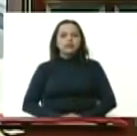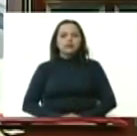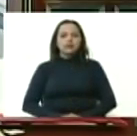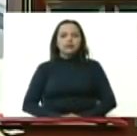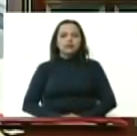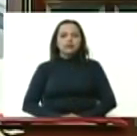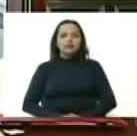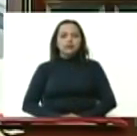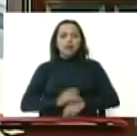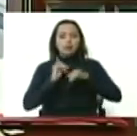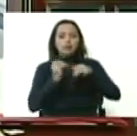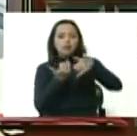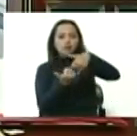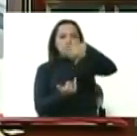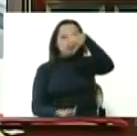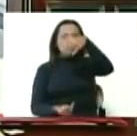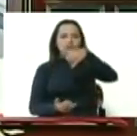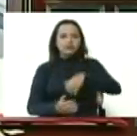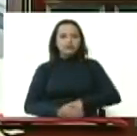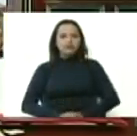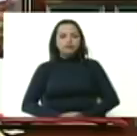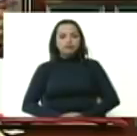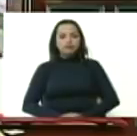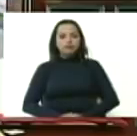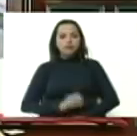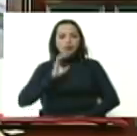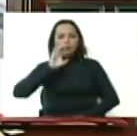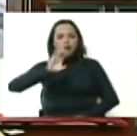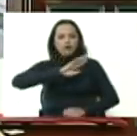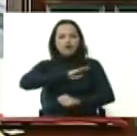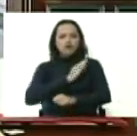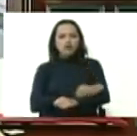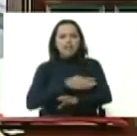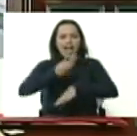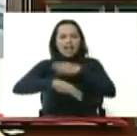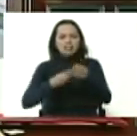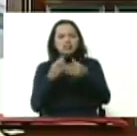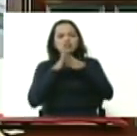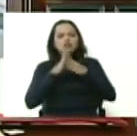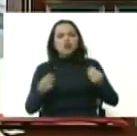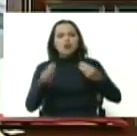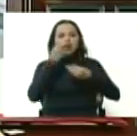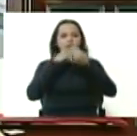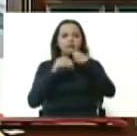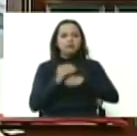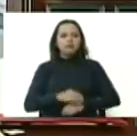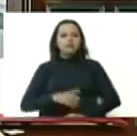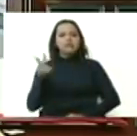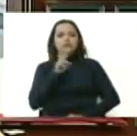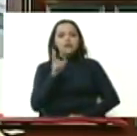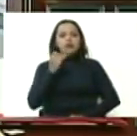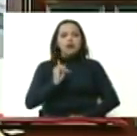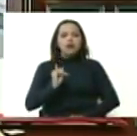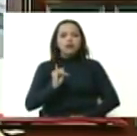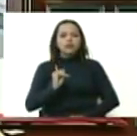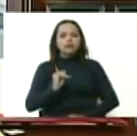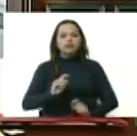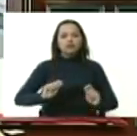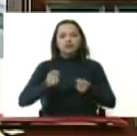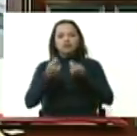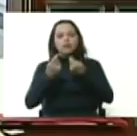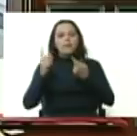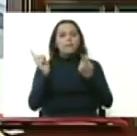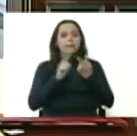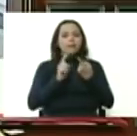esa es la columna vertebral de un país fuerte producir todos sus alimentos y Venezuela ha venido recuperando primero